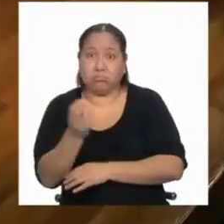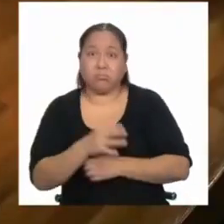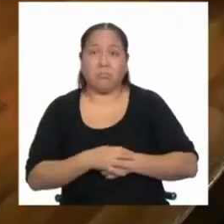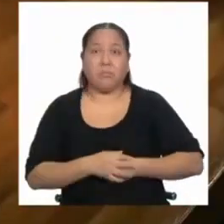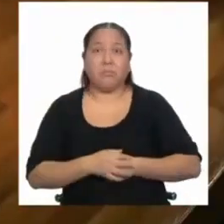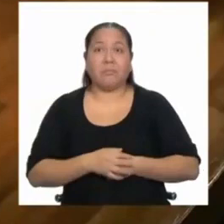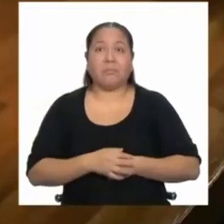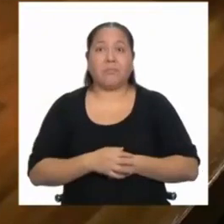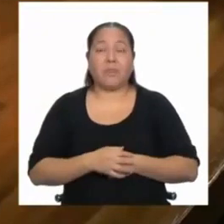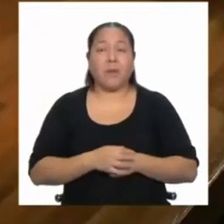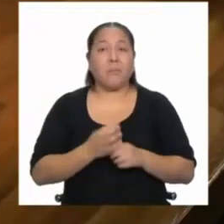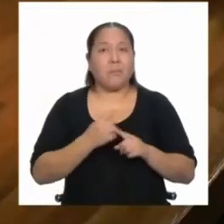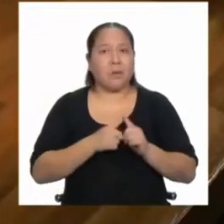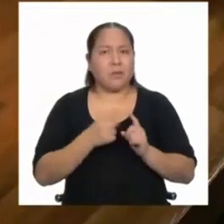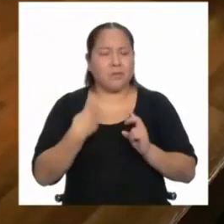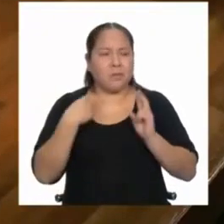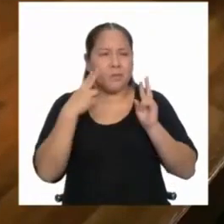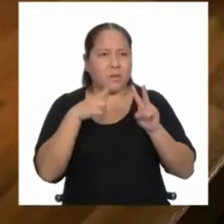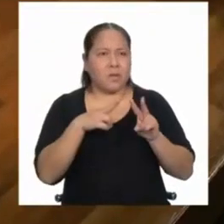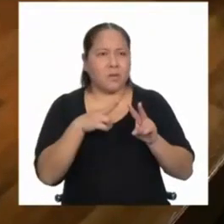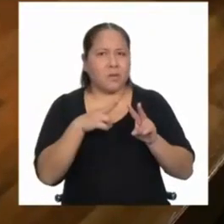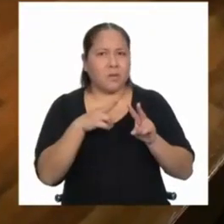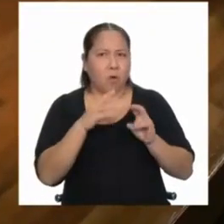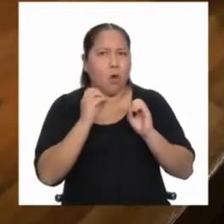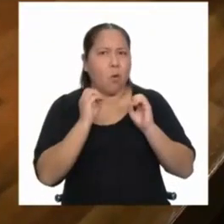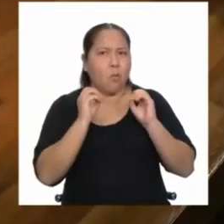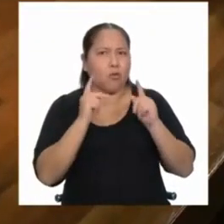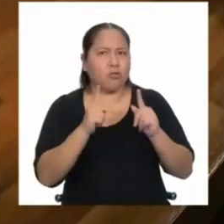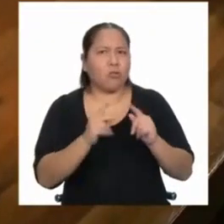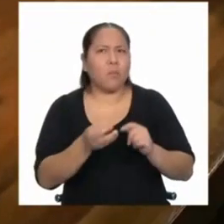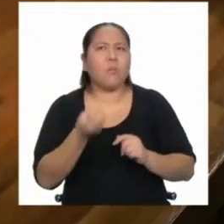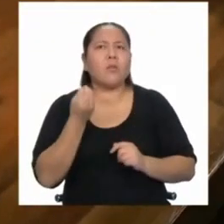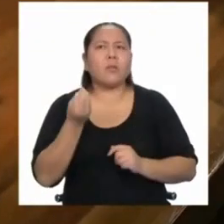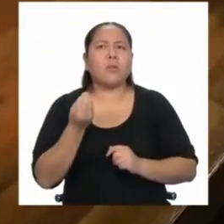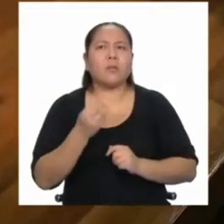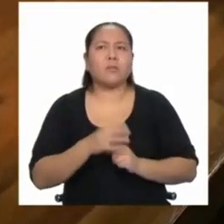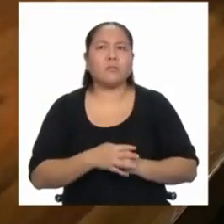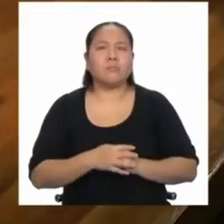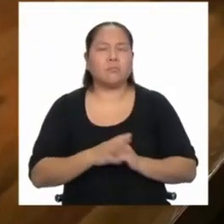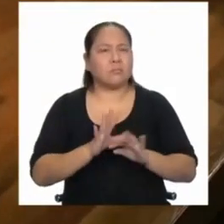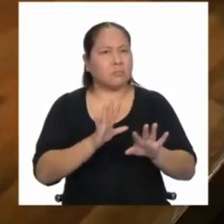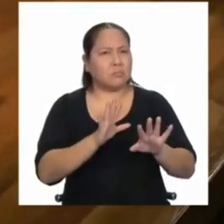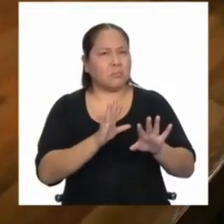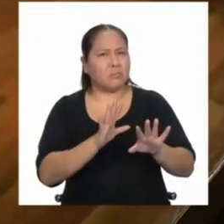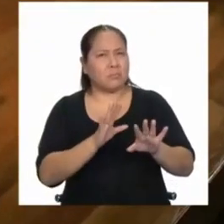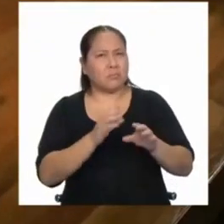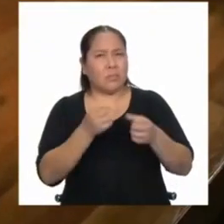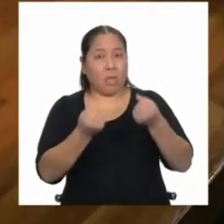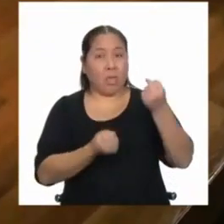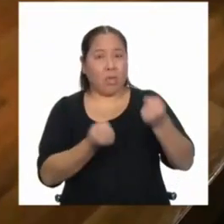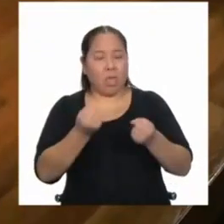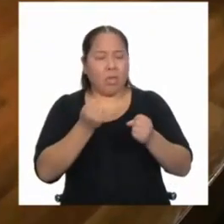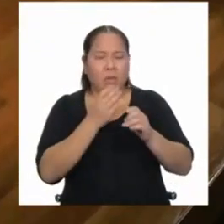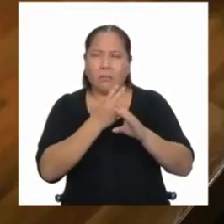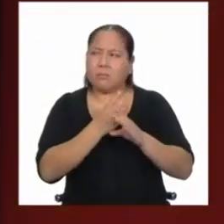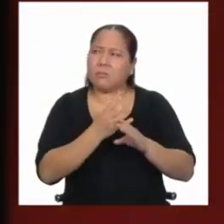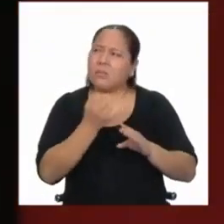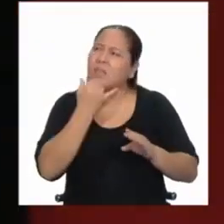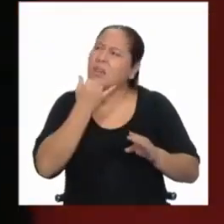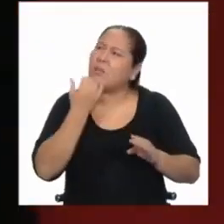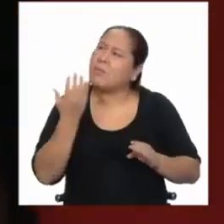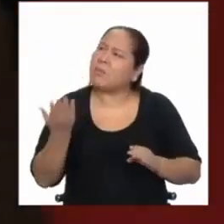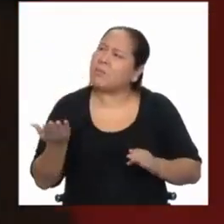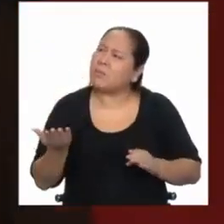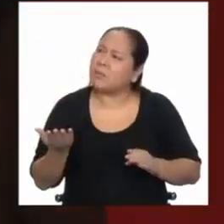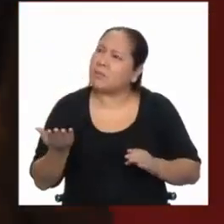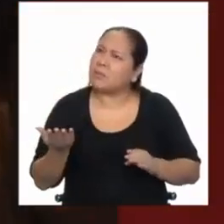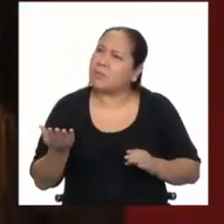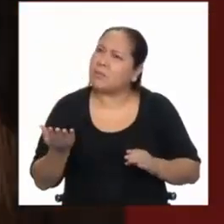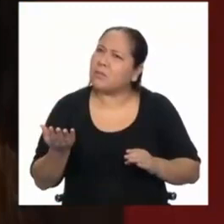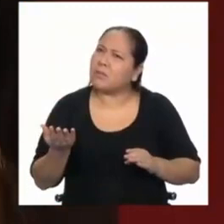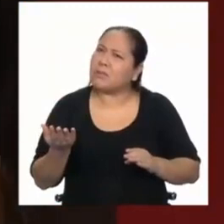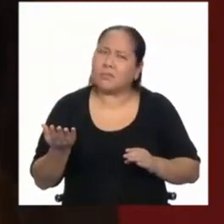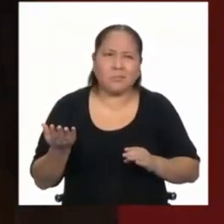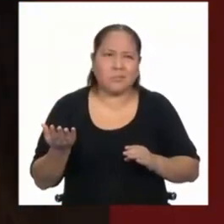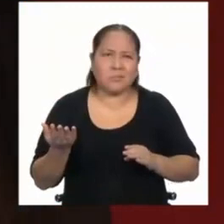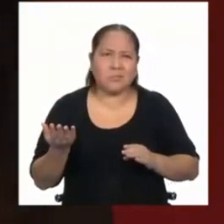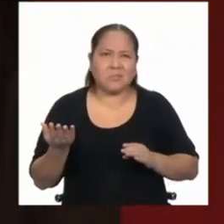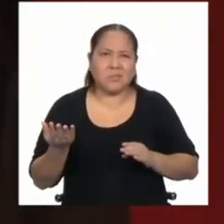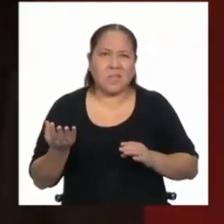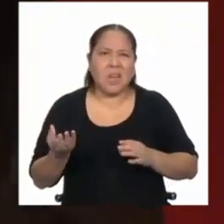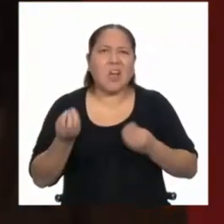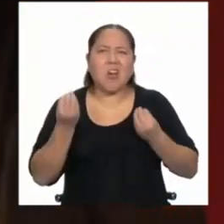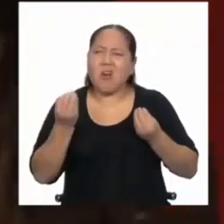Pero yo creo que era una oportunidad. ¿Y por qué? Porque paré, y les pregunté, ¿qué pasó? ¿Cómo, de pronto,